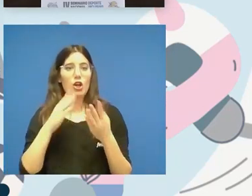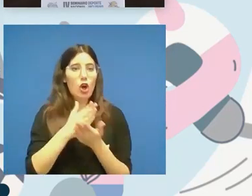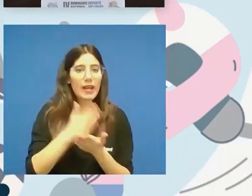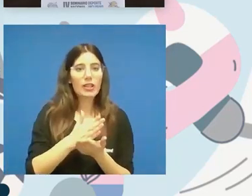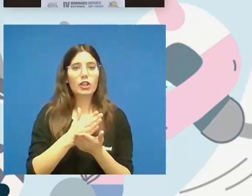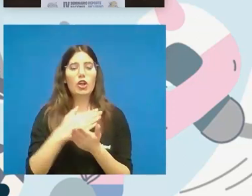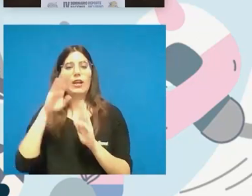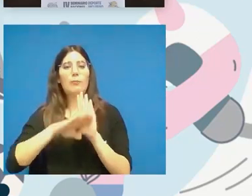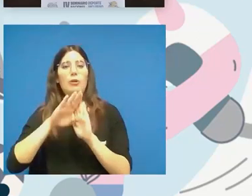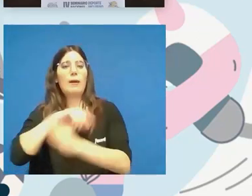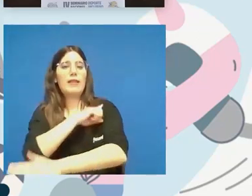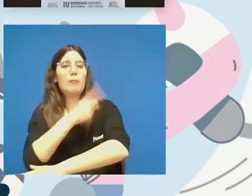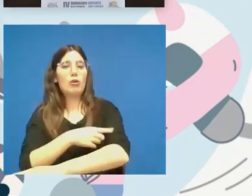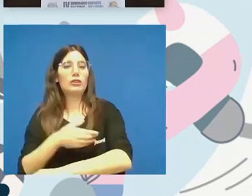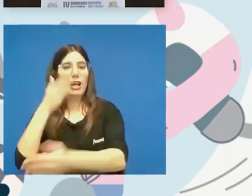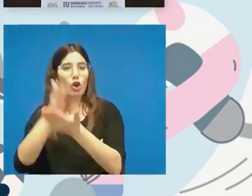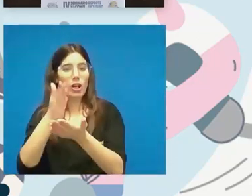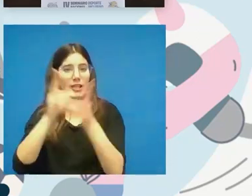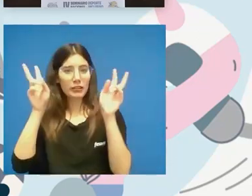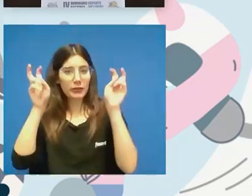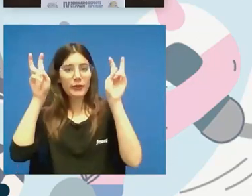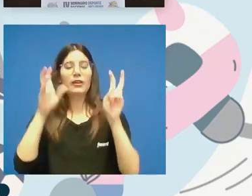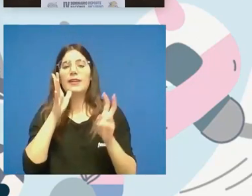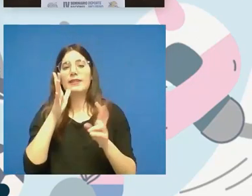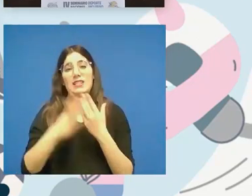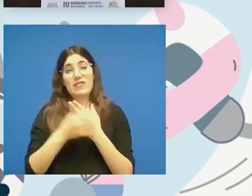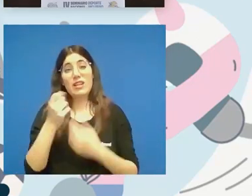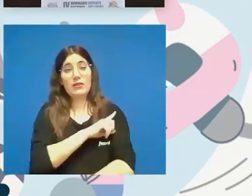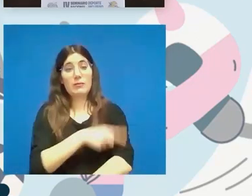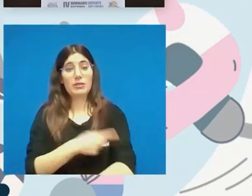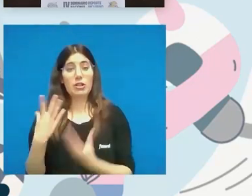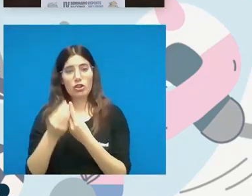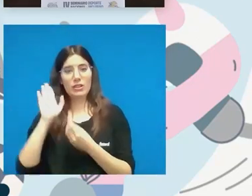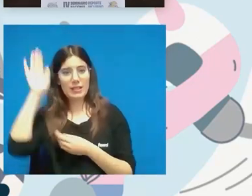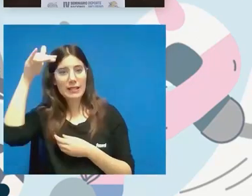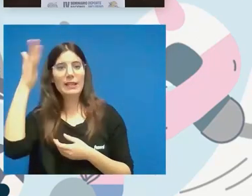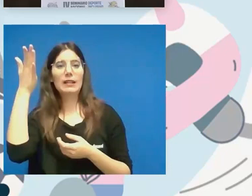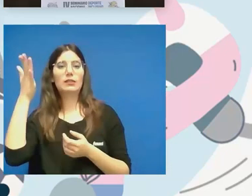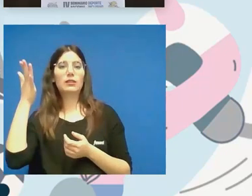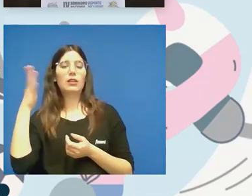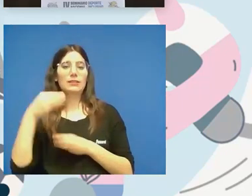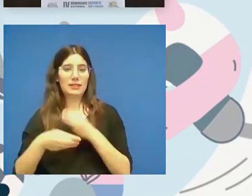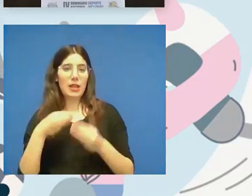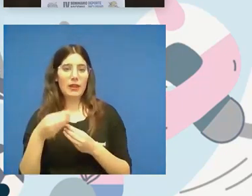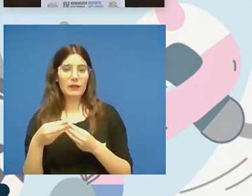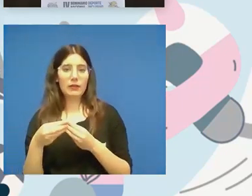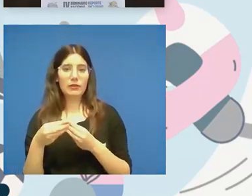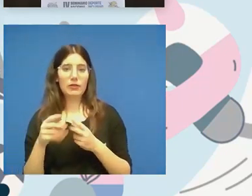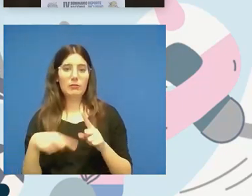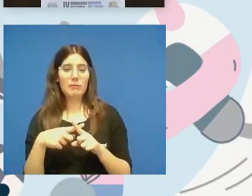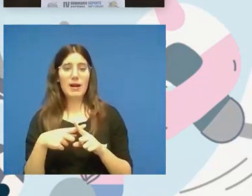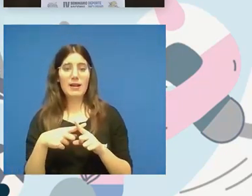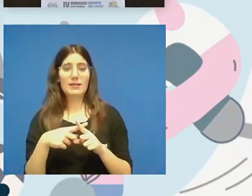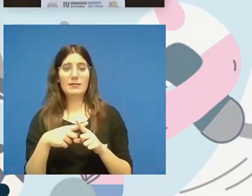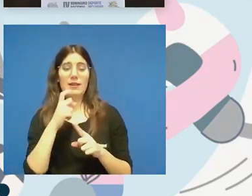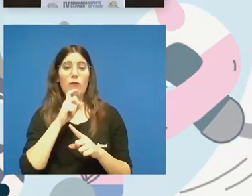esportal escola que estamos llevando las federaciones deportivas junto con la generalidad y junto con la fundación triada